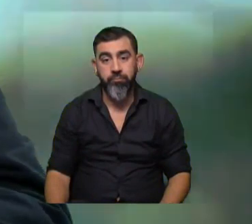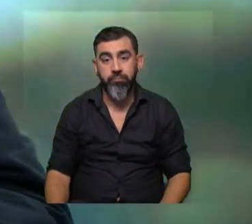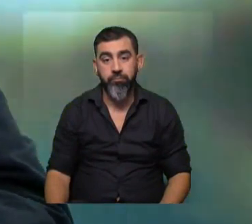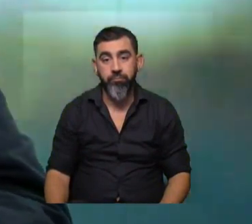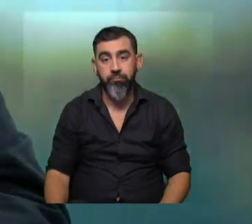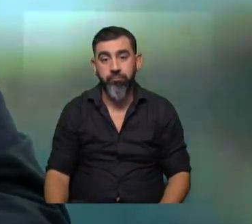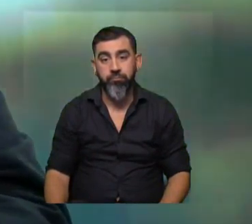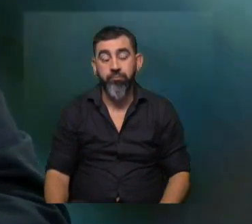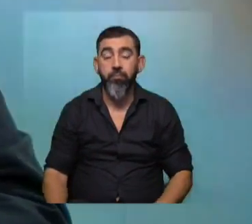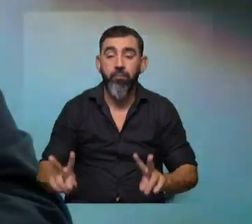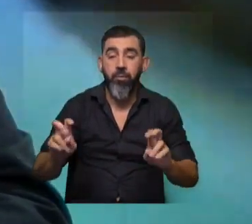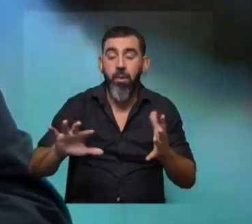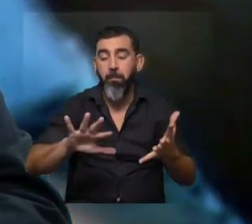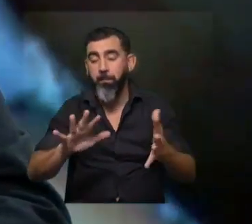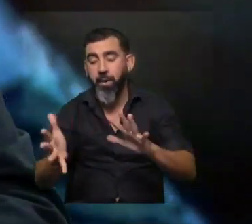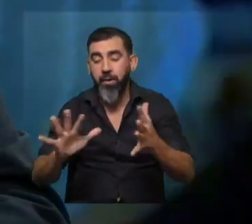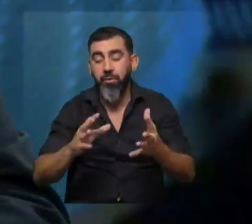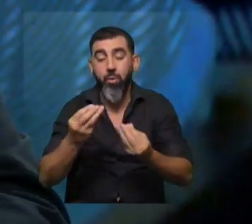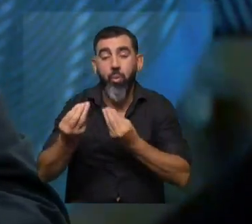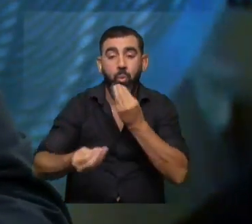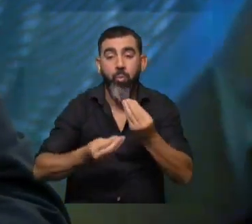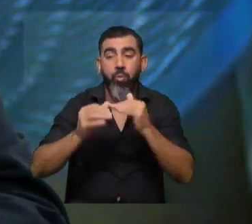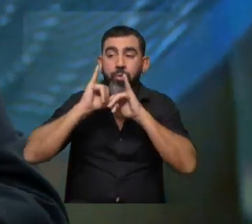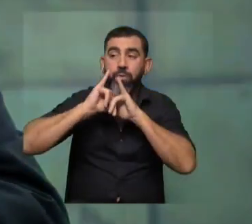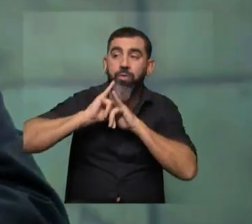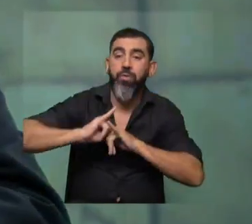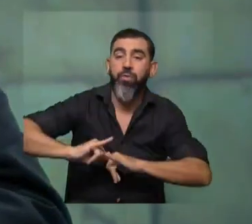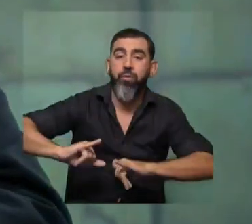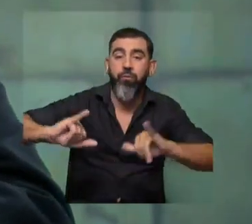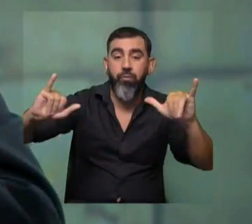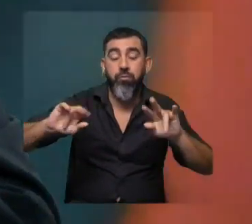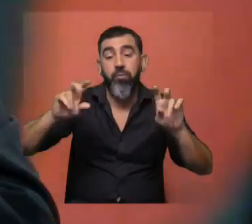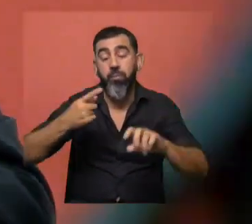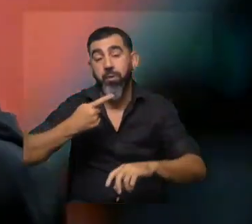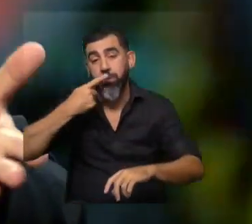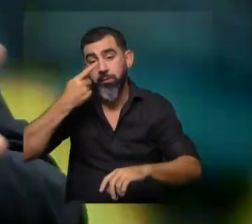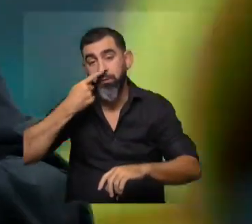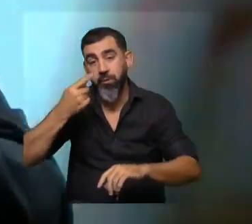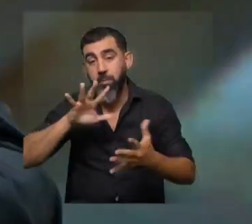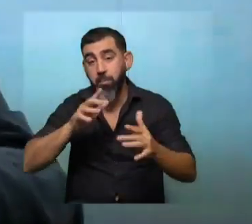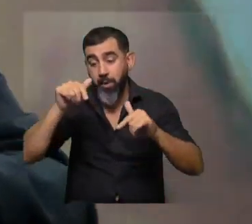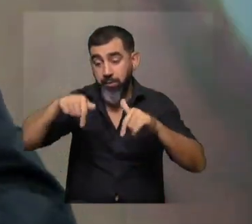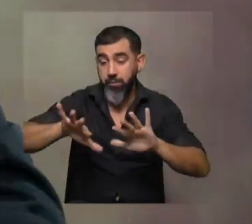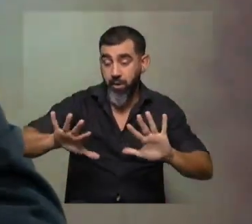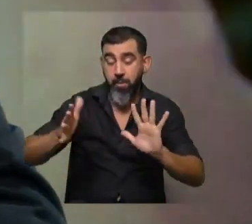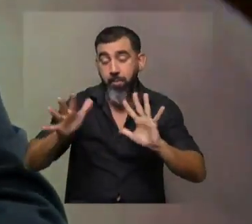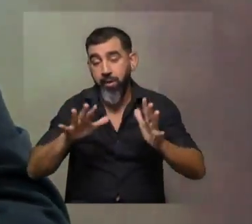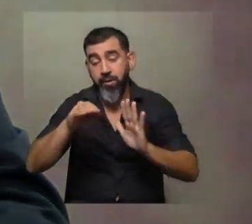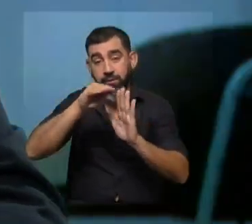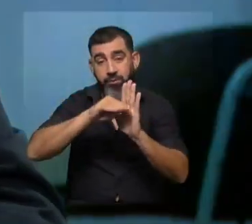es un tema parecido pero habla sobre cómo difundir es un tema interesante parecido a lo que hacemos acá en este programa